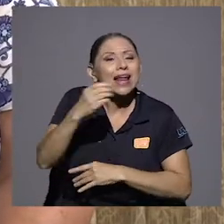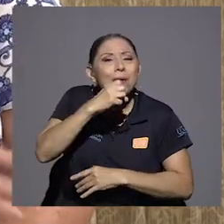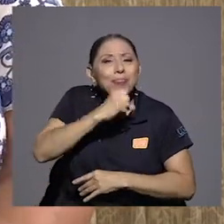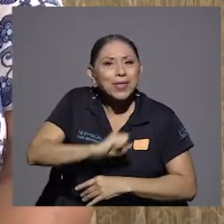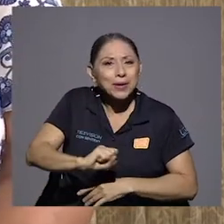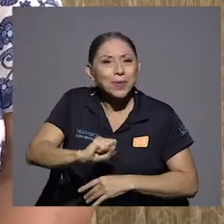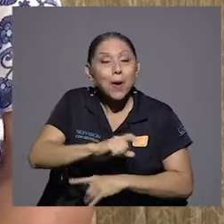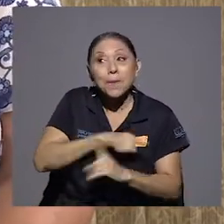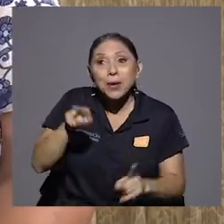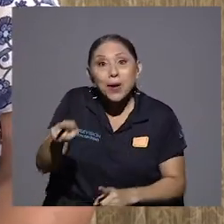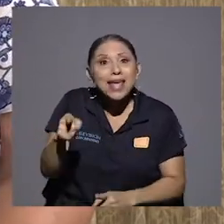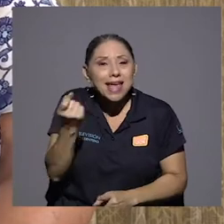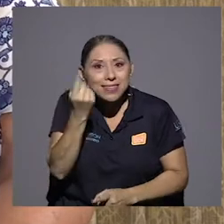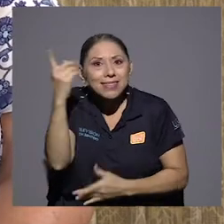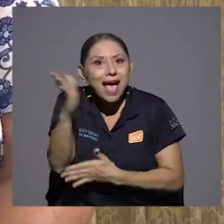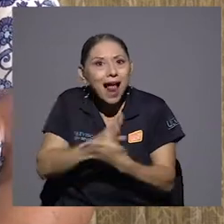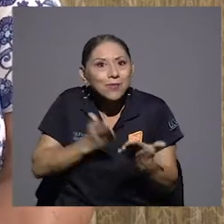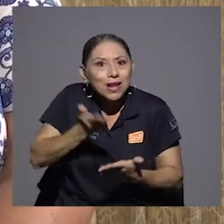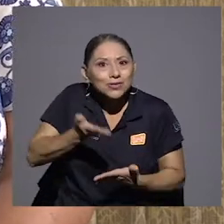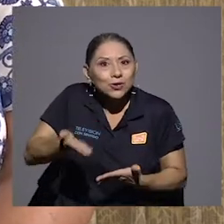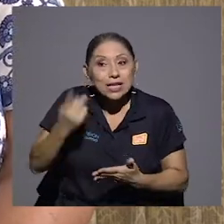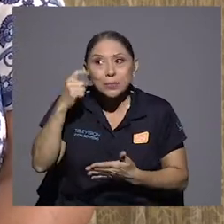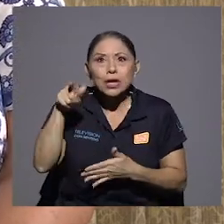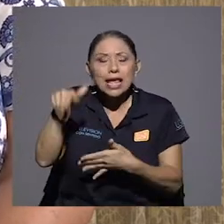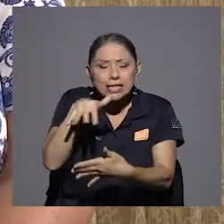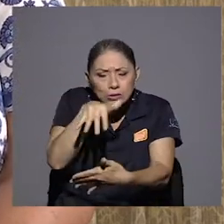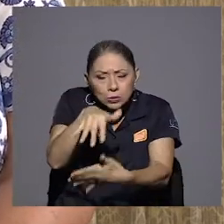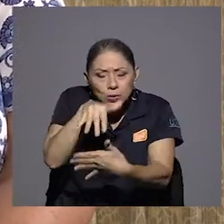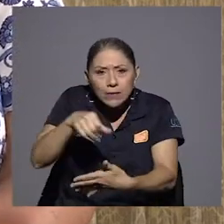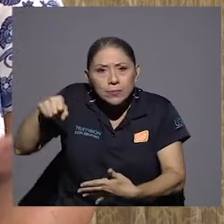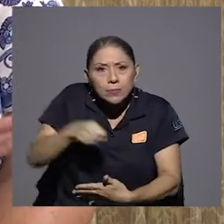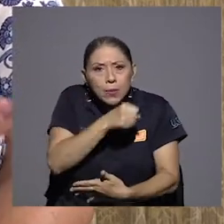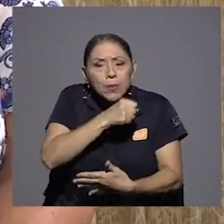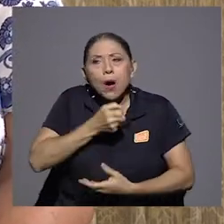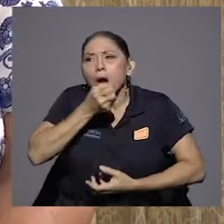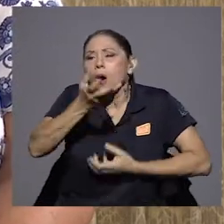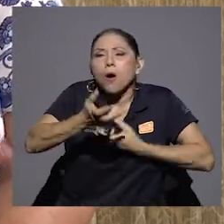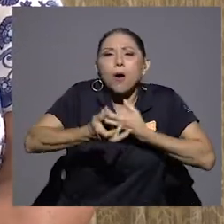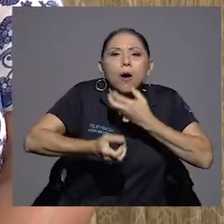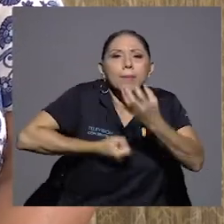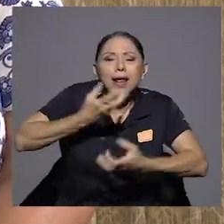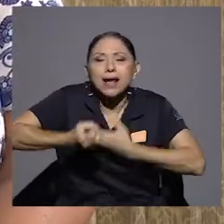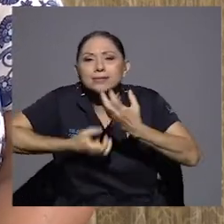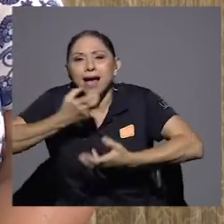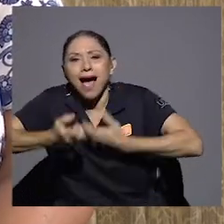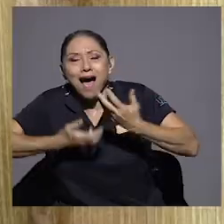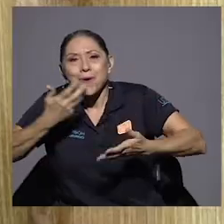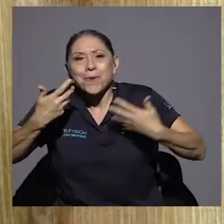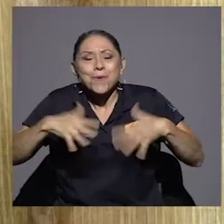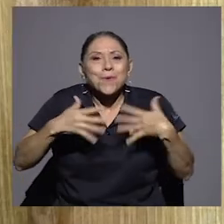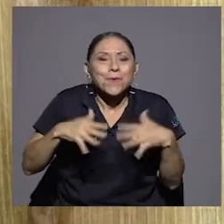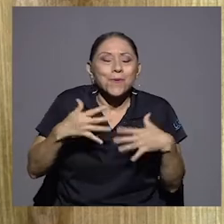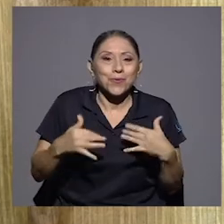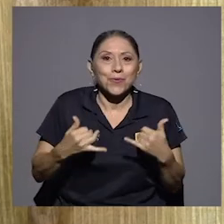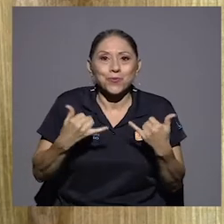algunas cosas porque ella se estudiaba las óperas, todas las nuevas versiones de las óperas.